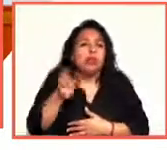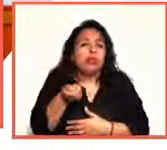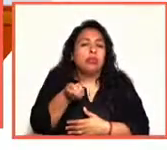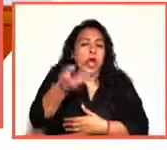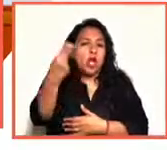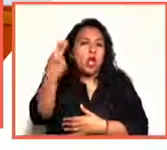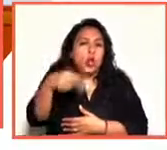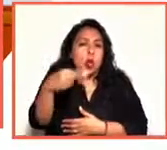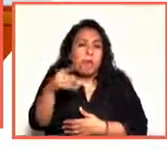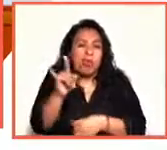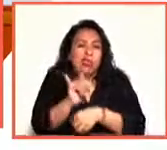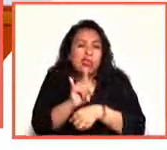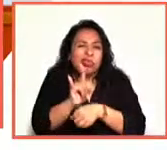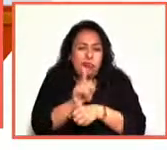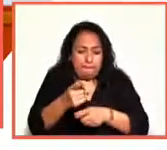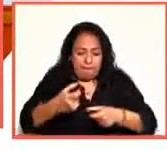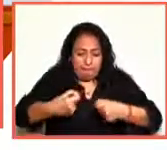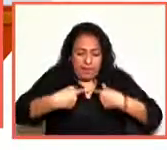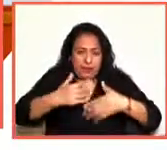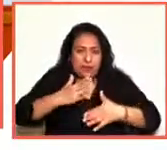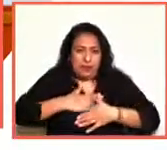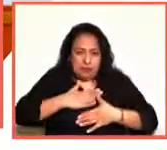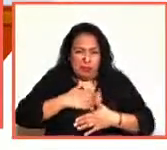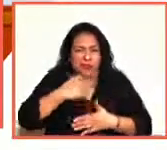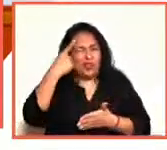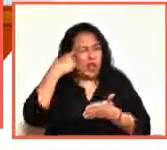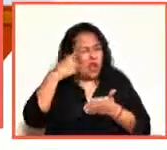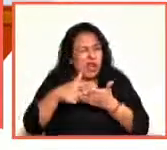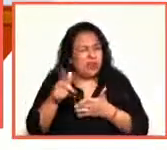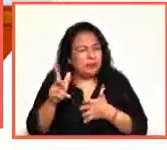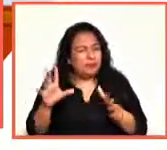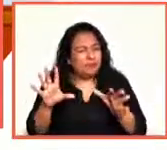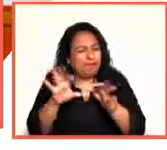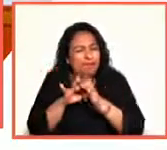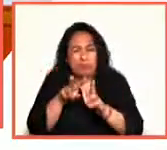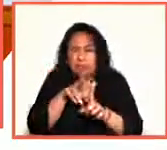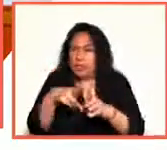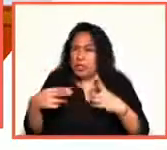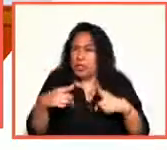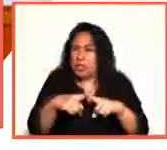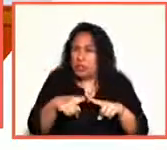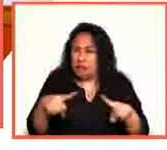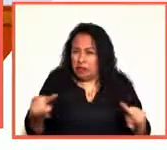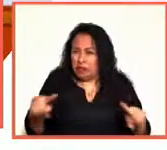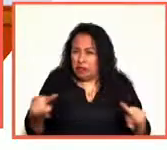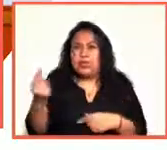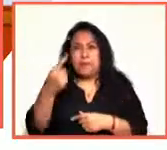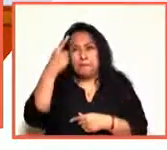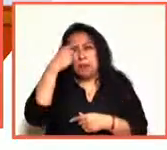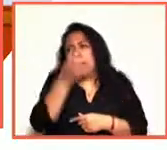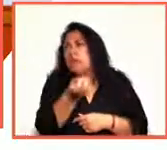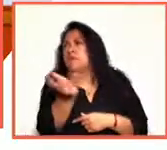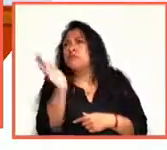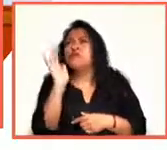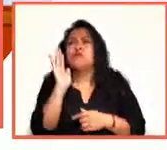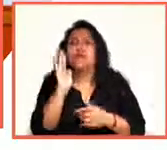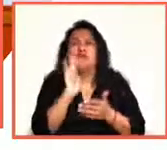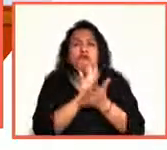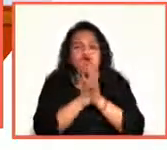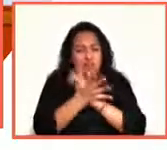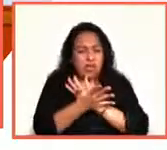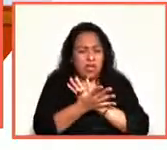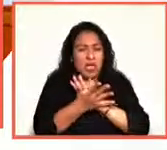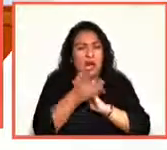Yo creo que sigue habiendo una distancia, una perspectiva que es necesaria para que cualquier obra se convierta en literaria